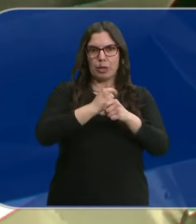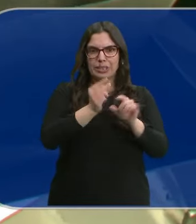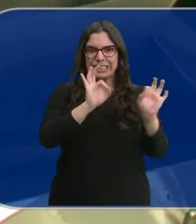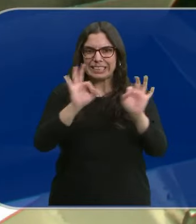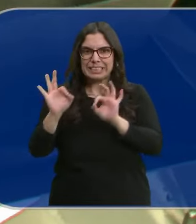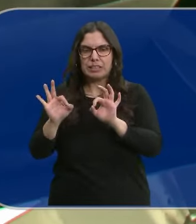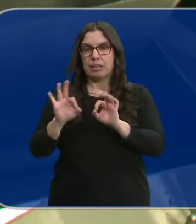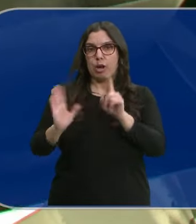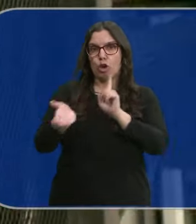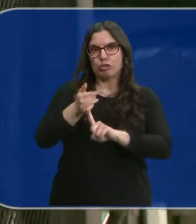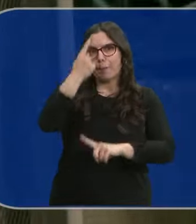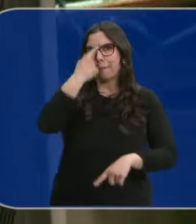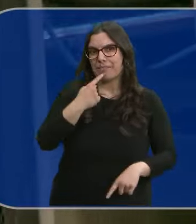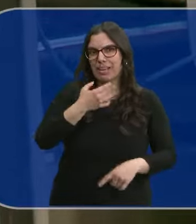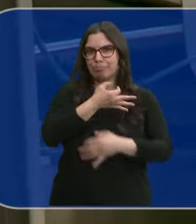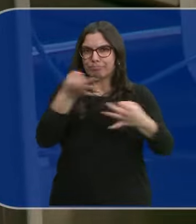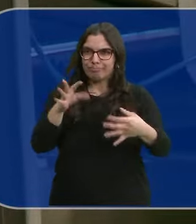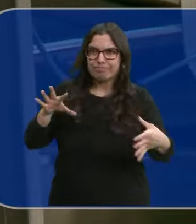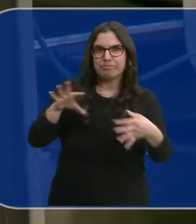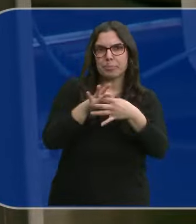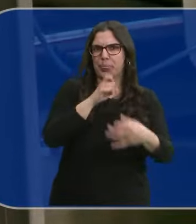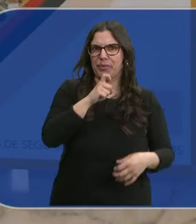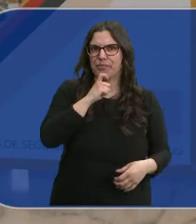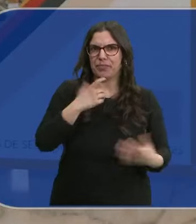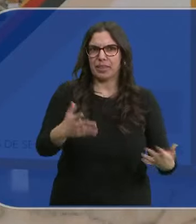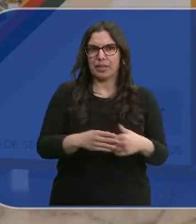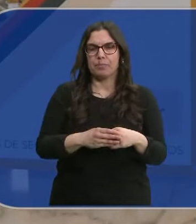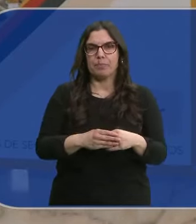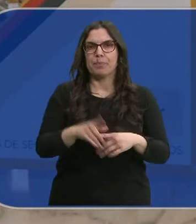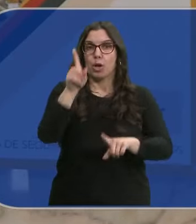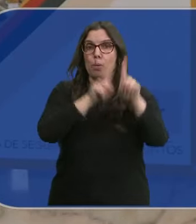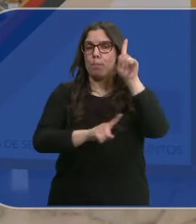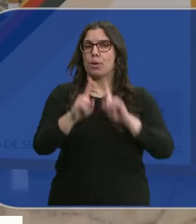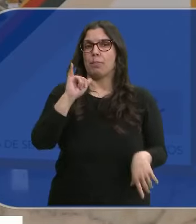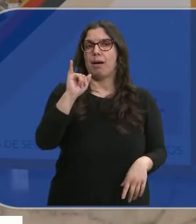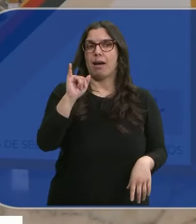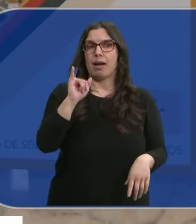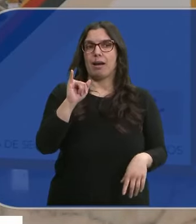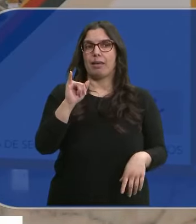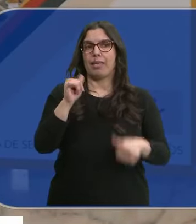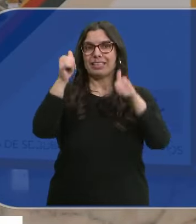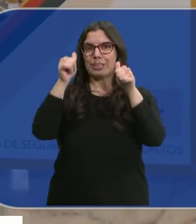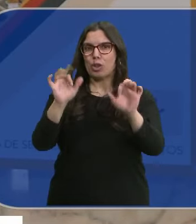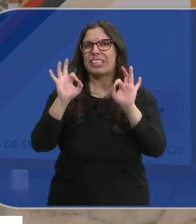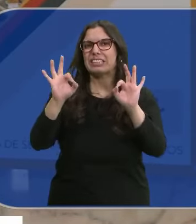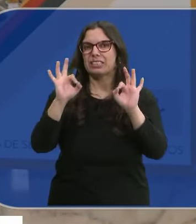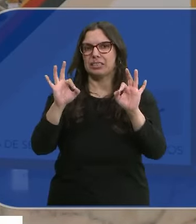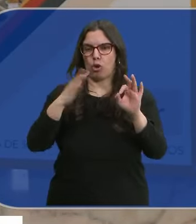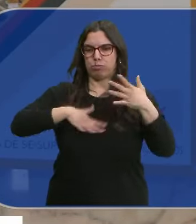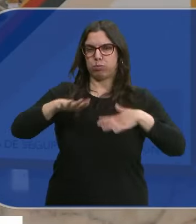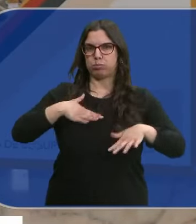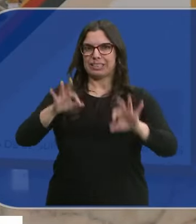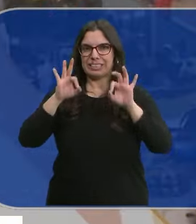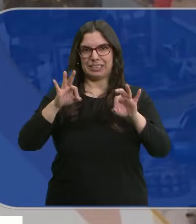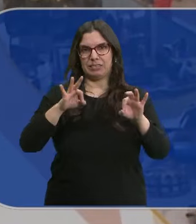resulta muy complicado encontrar los perfiles adecuados en el mercado laboral. Existe un problema de cualificación específica en